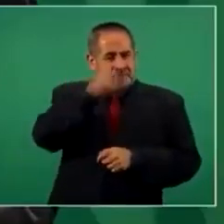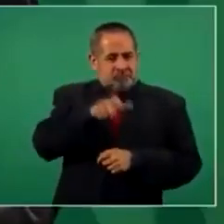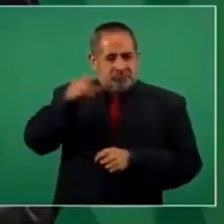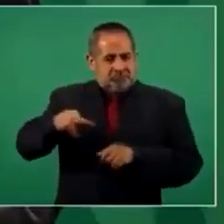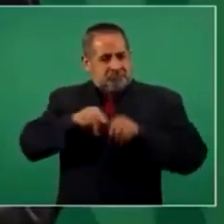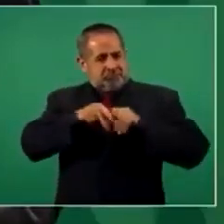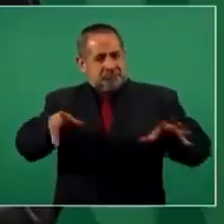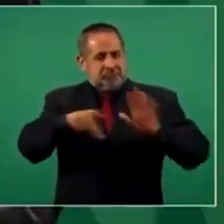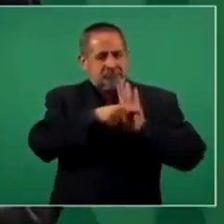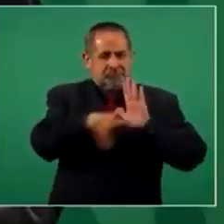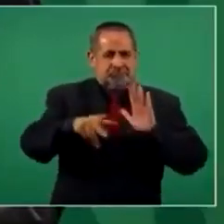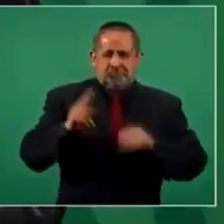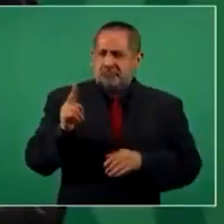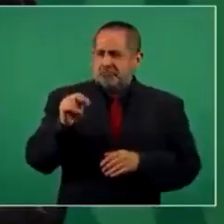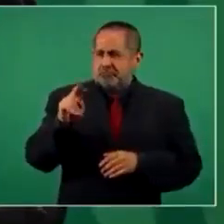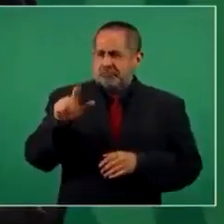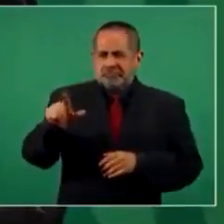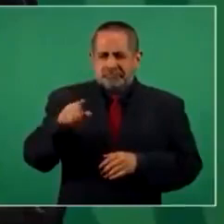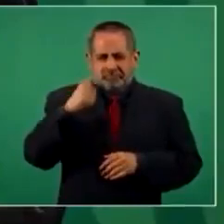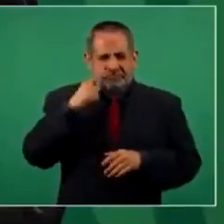la primera plana del Universal.